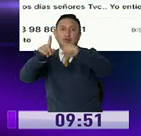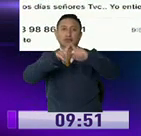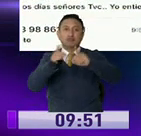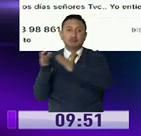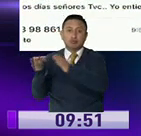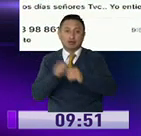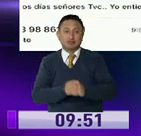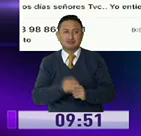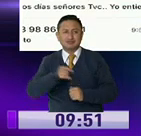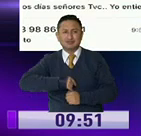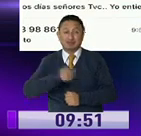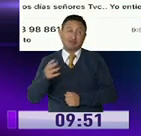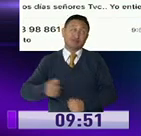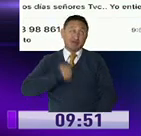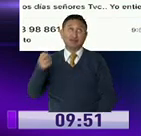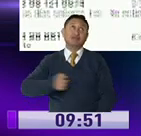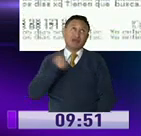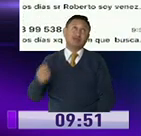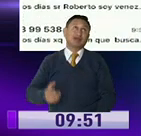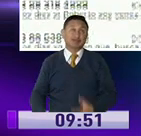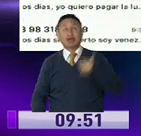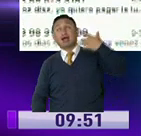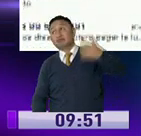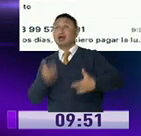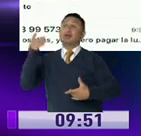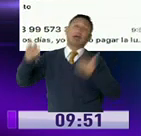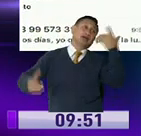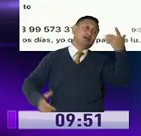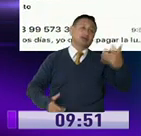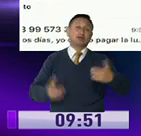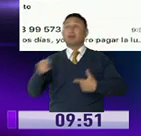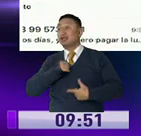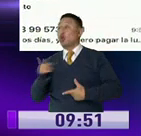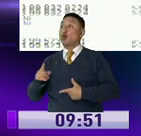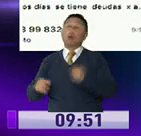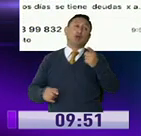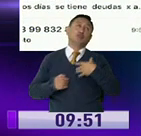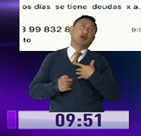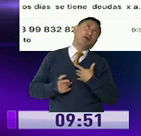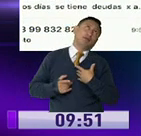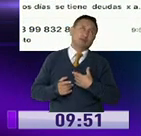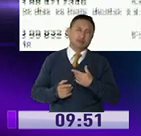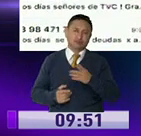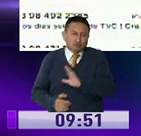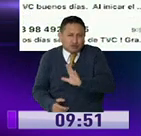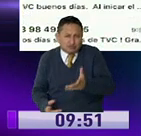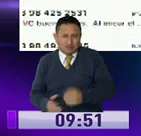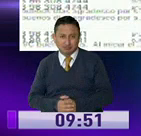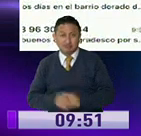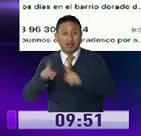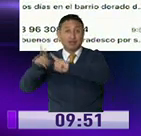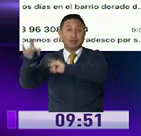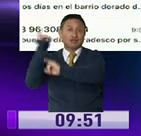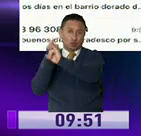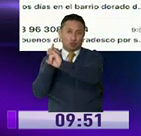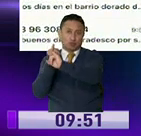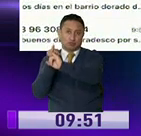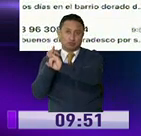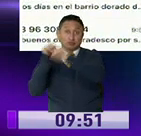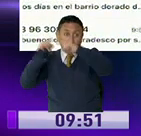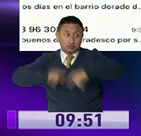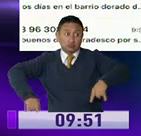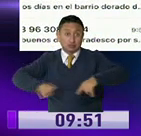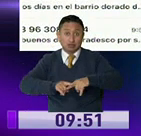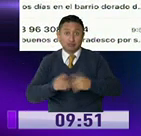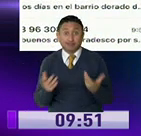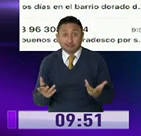¿no? No seamos criticones, palo porque abogas, palo porque no abogas, no me llegó a mí, sí me llegó a mí. A ver, hay varias instituciones, varias instituciones,